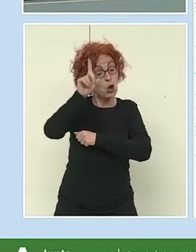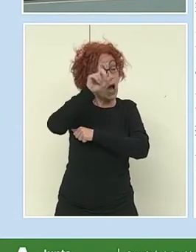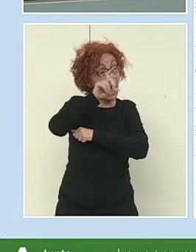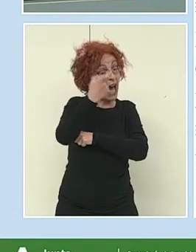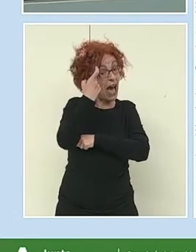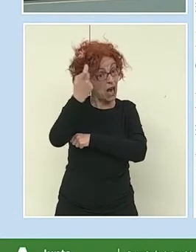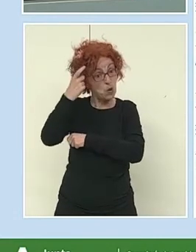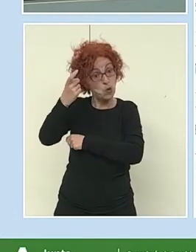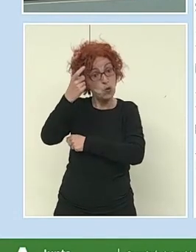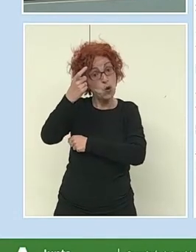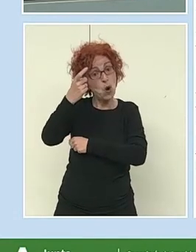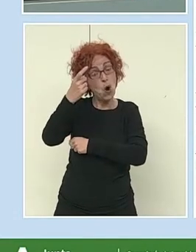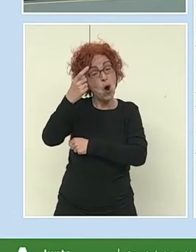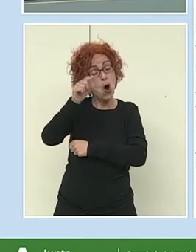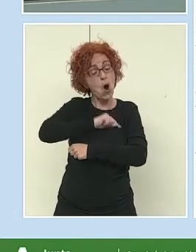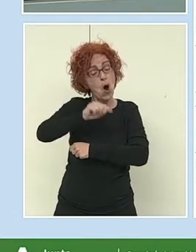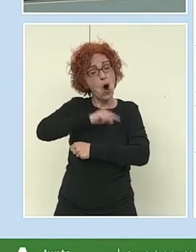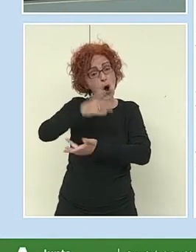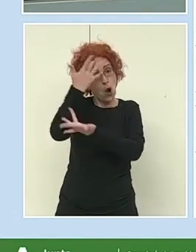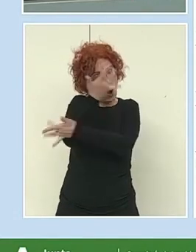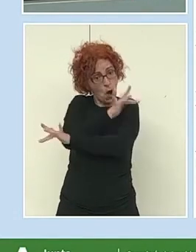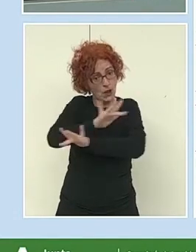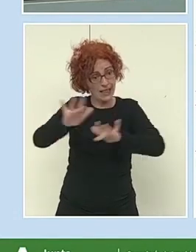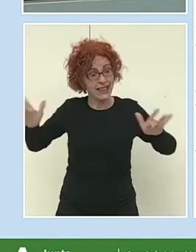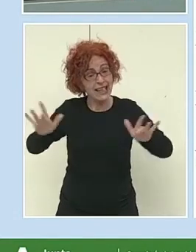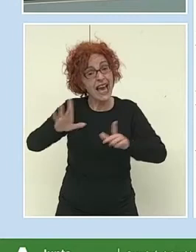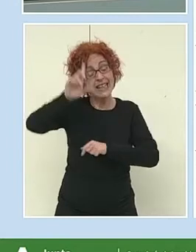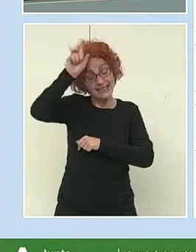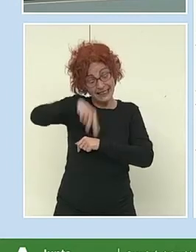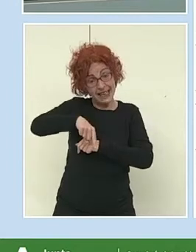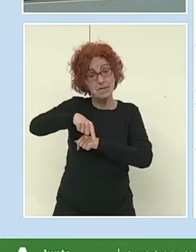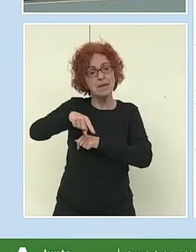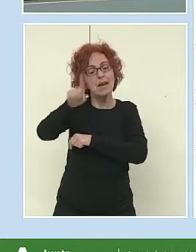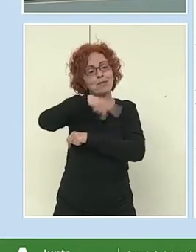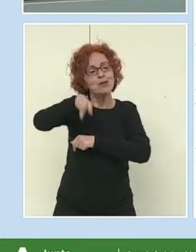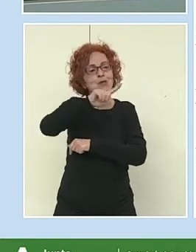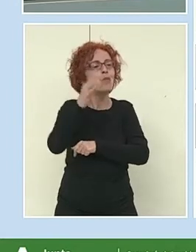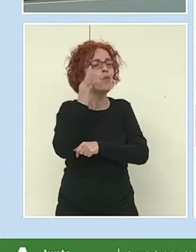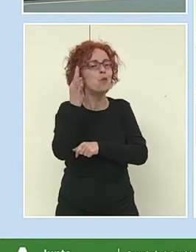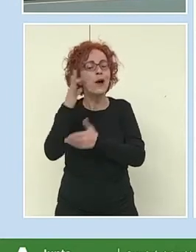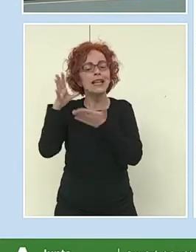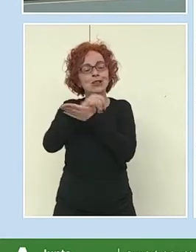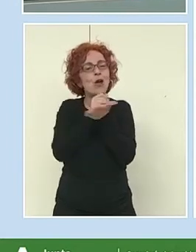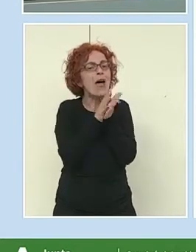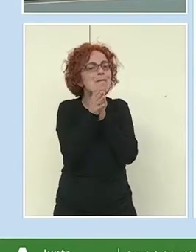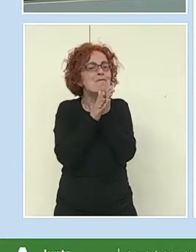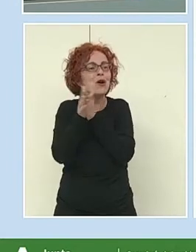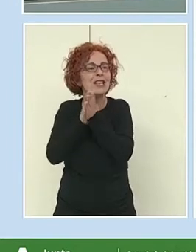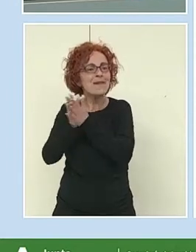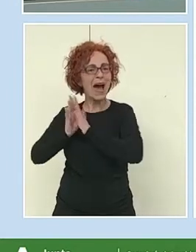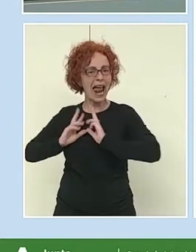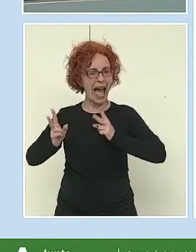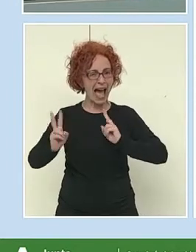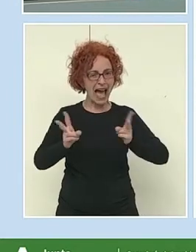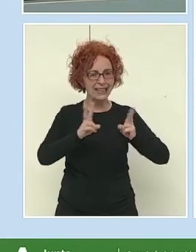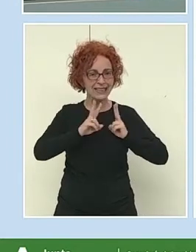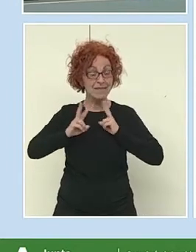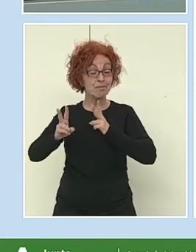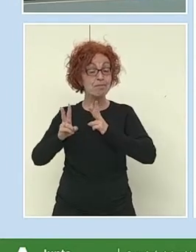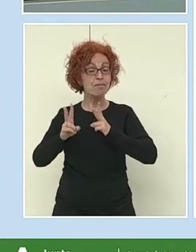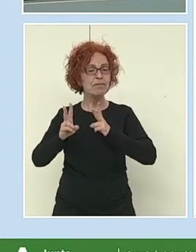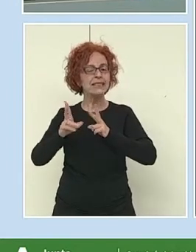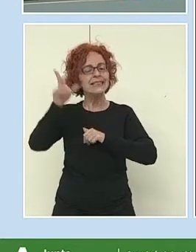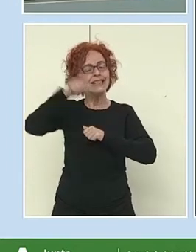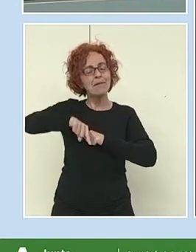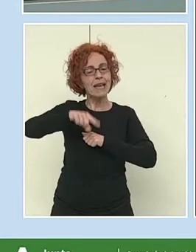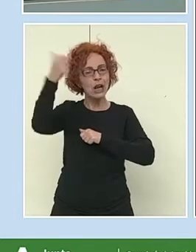cómo es la situación y para que empiecen a animarse, principalmente las chicas, pero también los chicos, para que dejen de ver que la